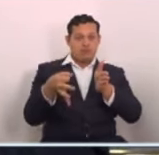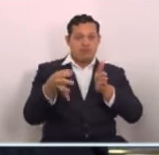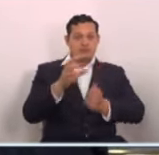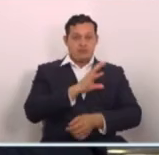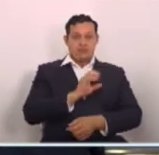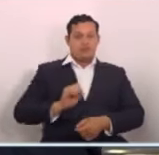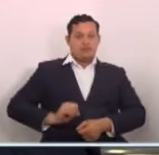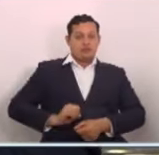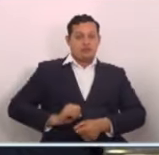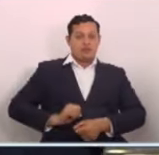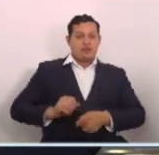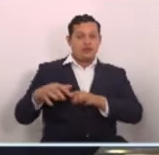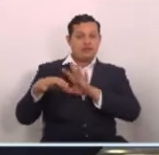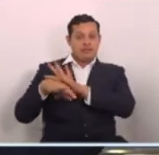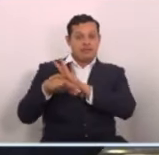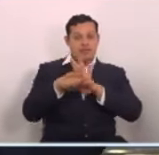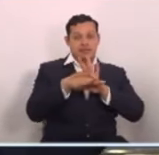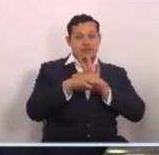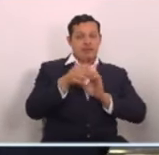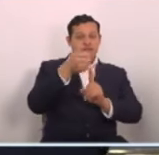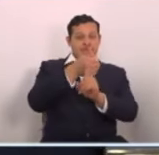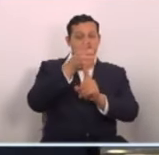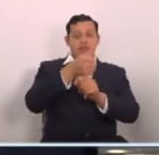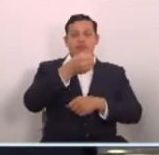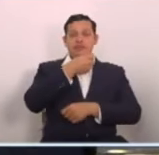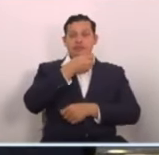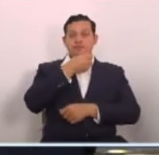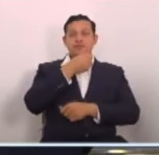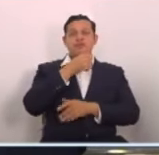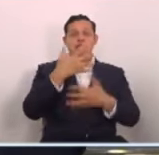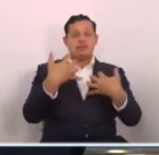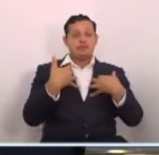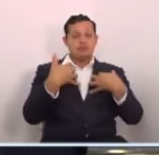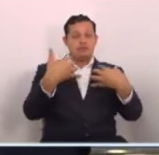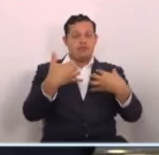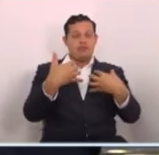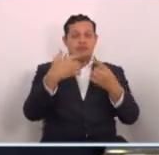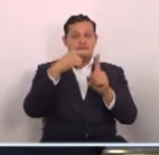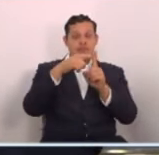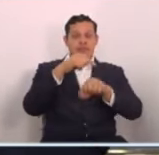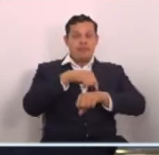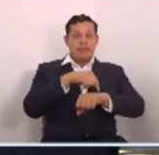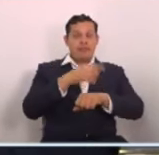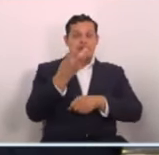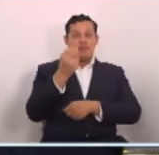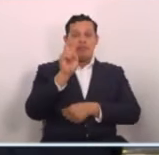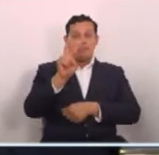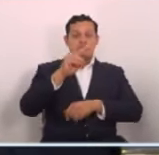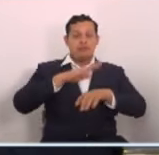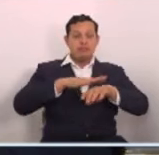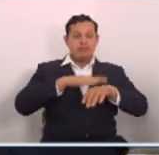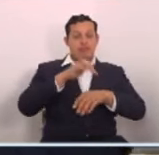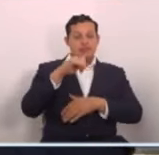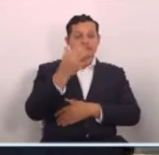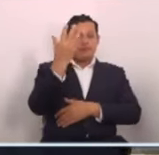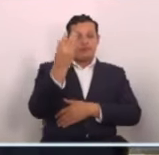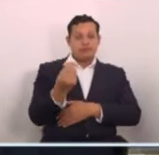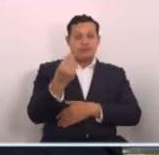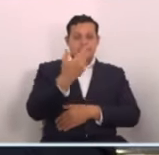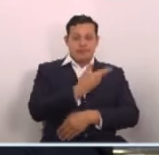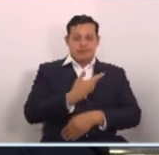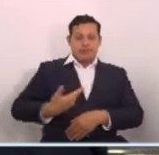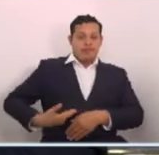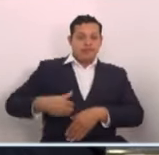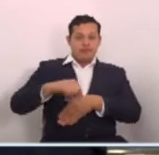Legislativa de El Salvador y le vamos a llevar en vivo cada detalle de la sesión plenaria extraordinaria, número dos, convocada para este día por el